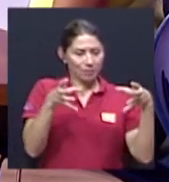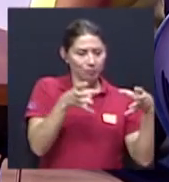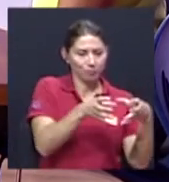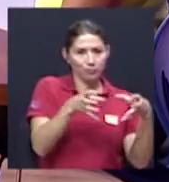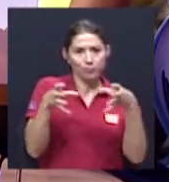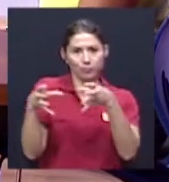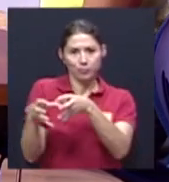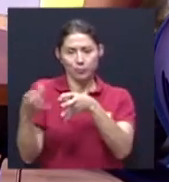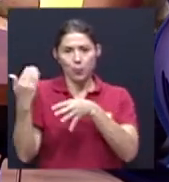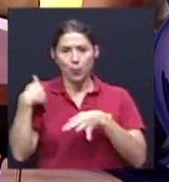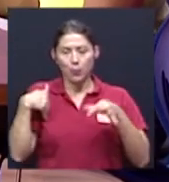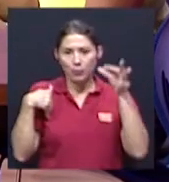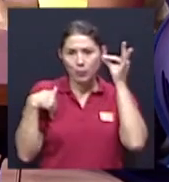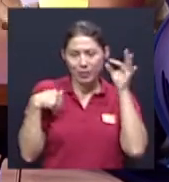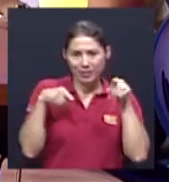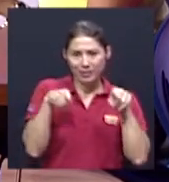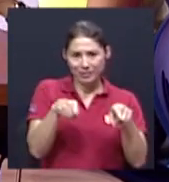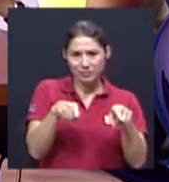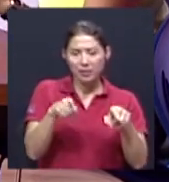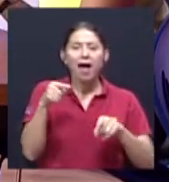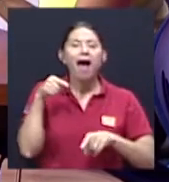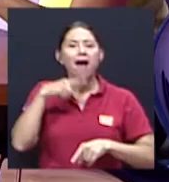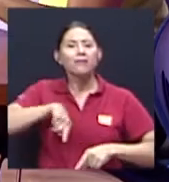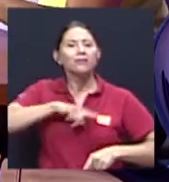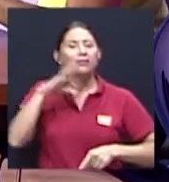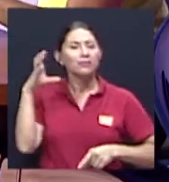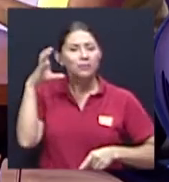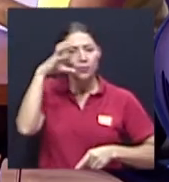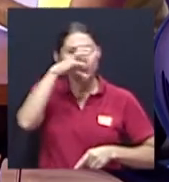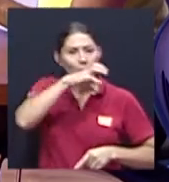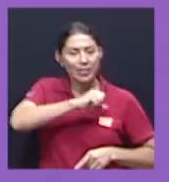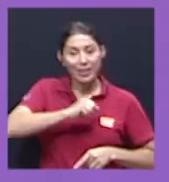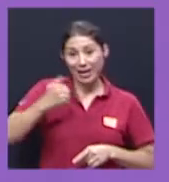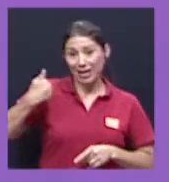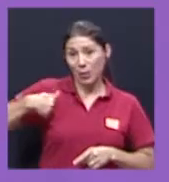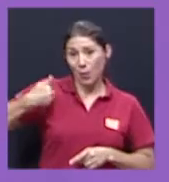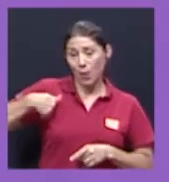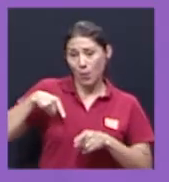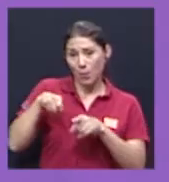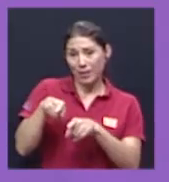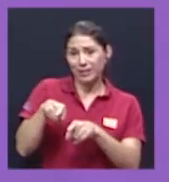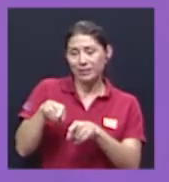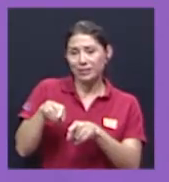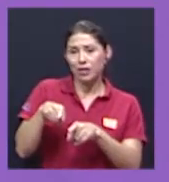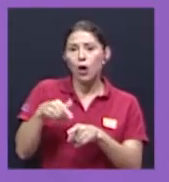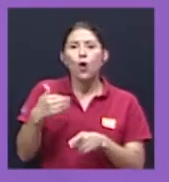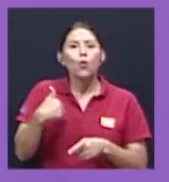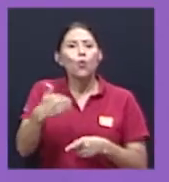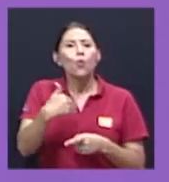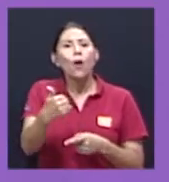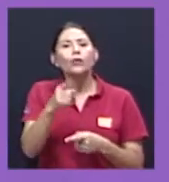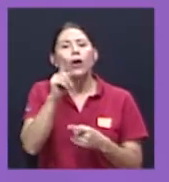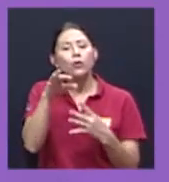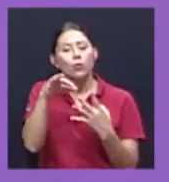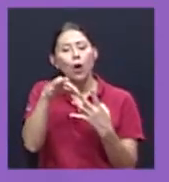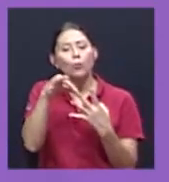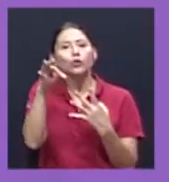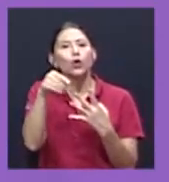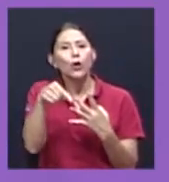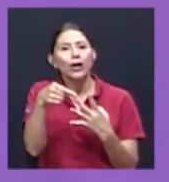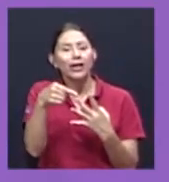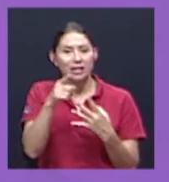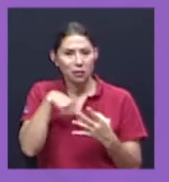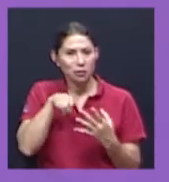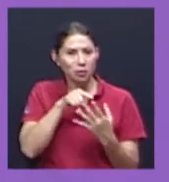encuesta, que los hombres son, en las categorías donde existe la opción de ser no practicante, que